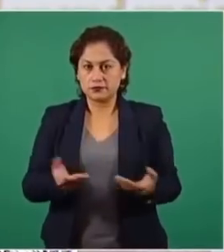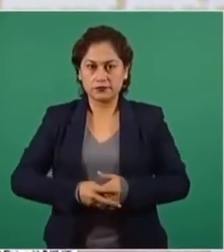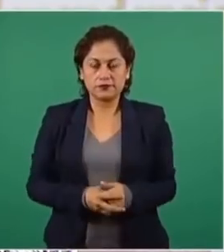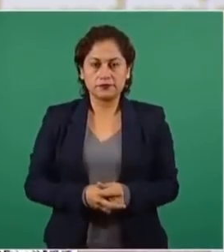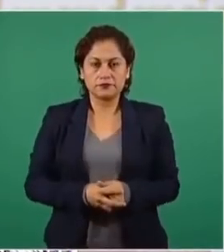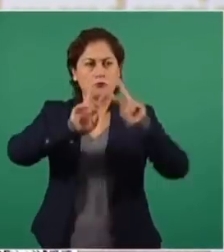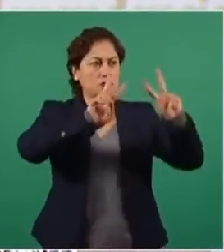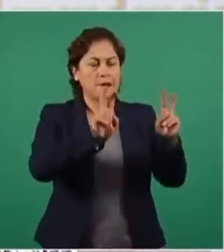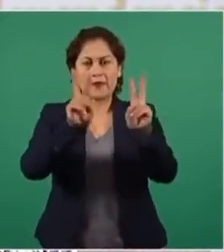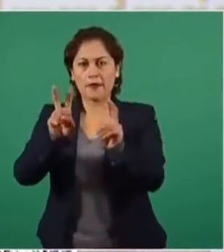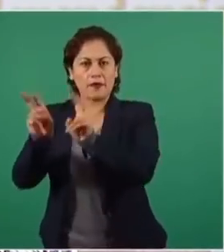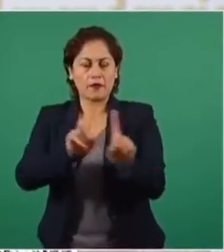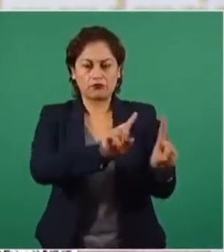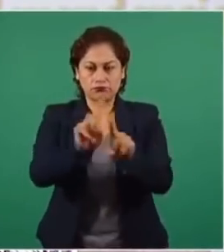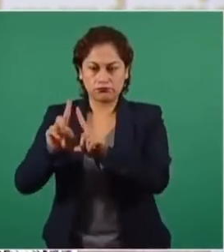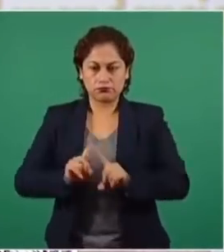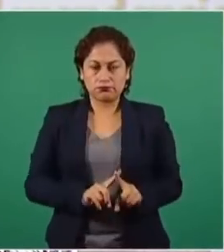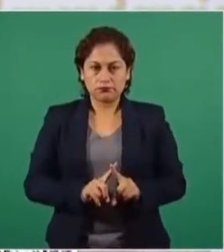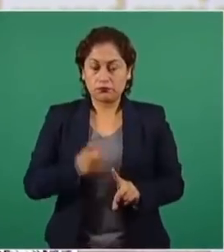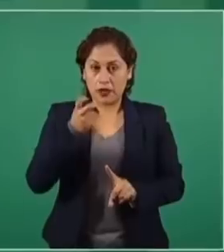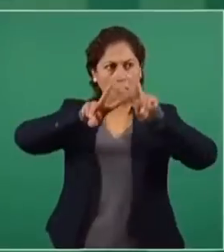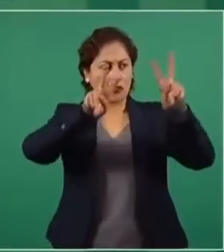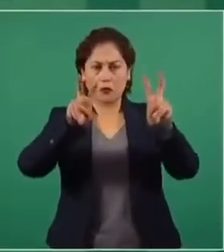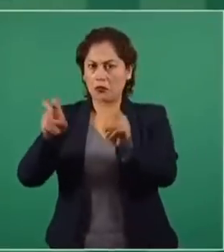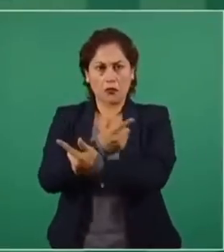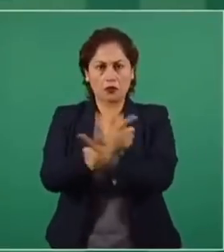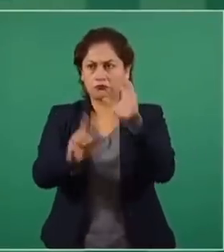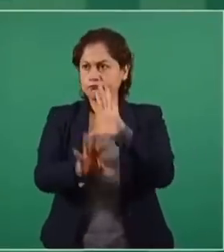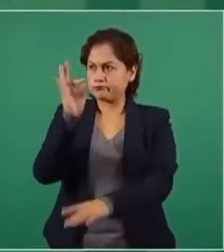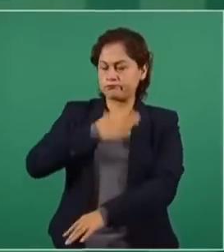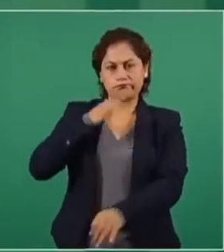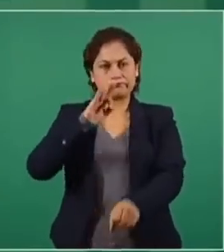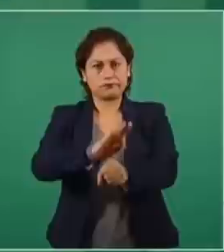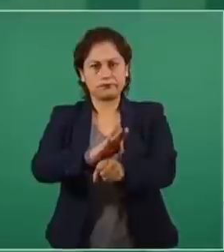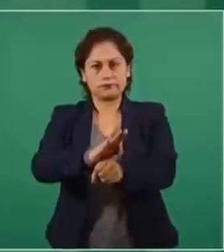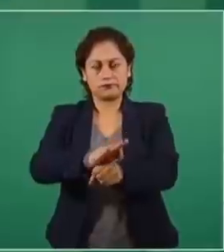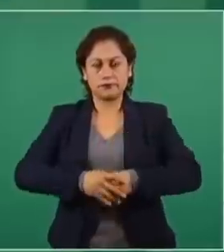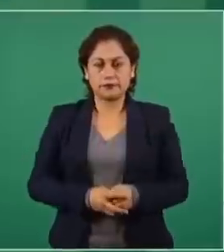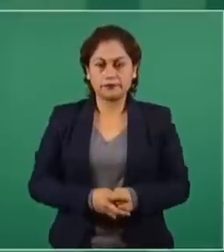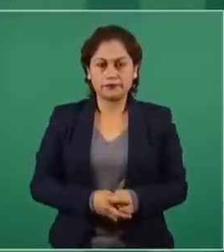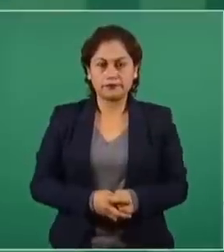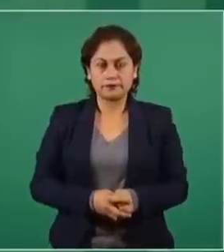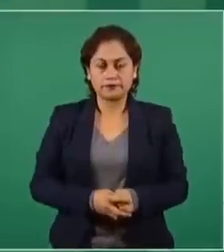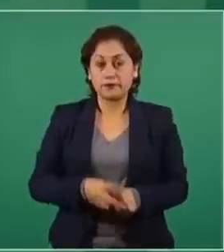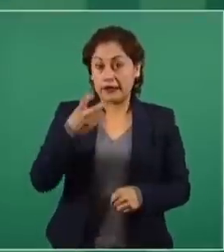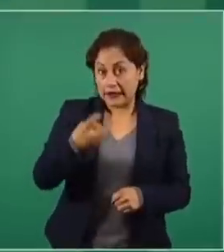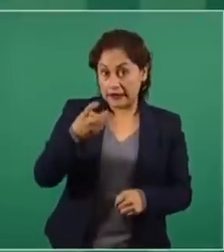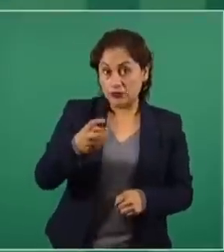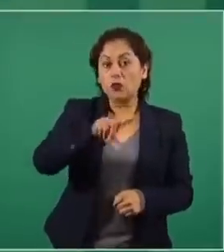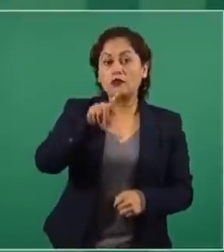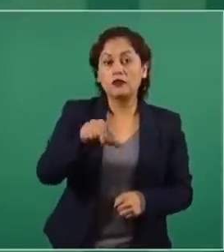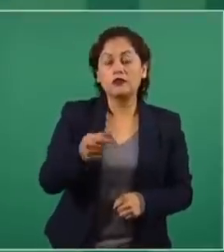Un abanico de demandas para que el tema de la desigualdad